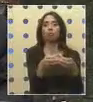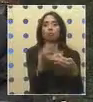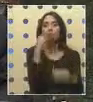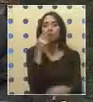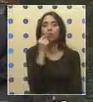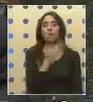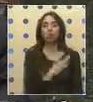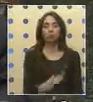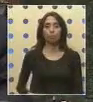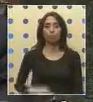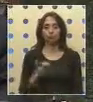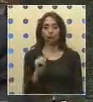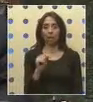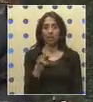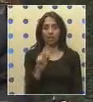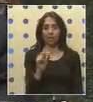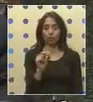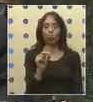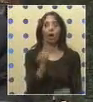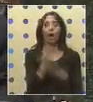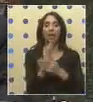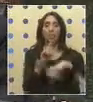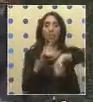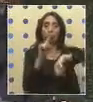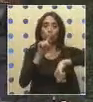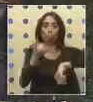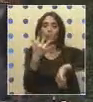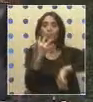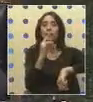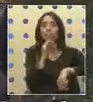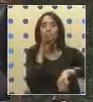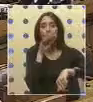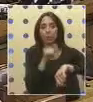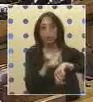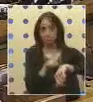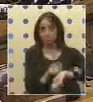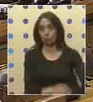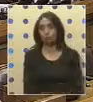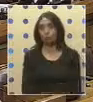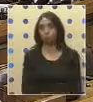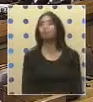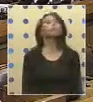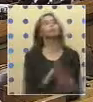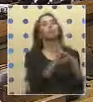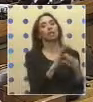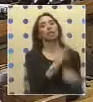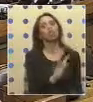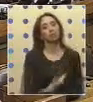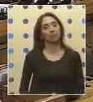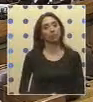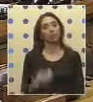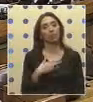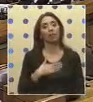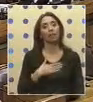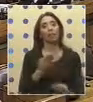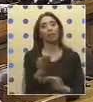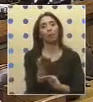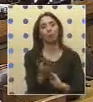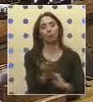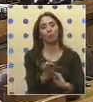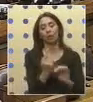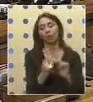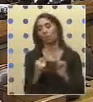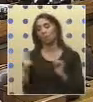al diputado Castro, hasta por un minuto y medio. Gracias, Presidente. Quiero solicitar, por su